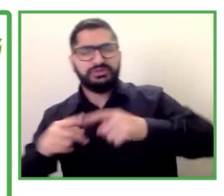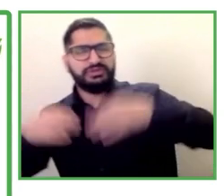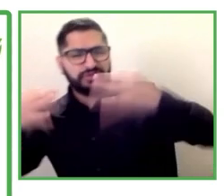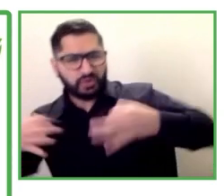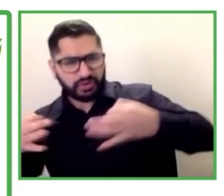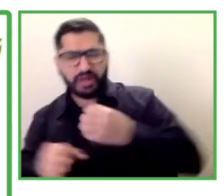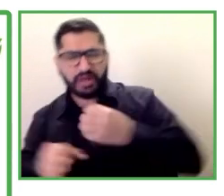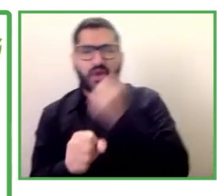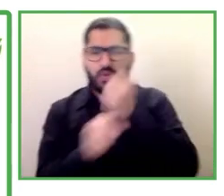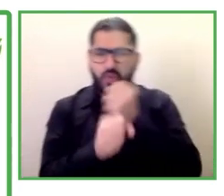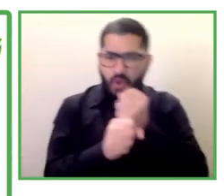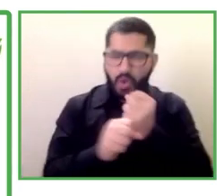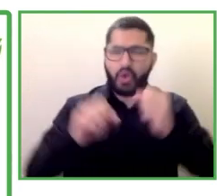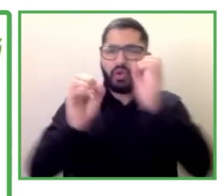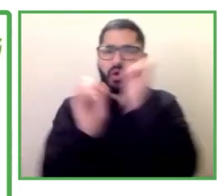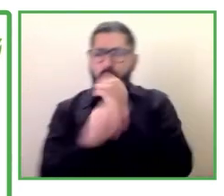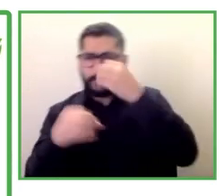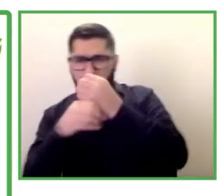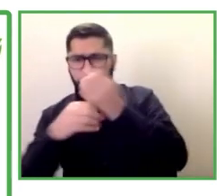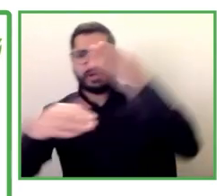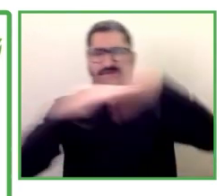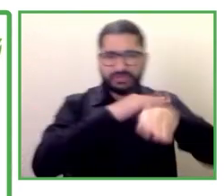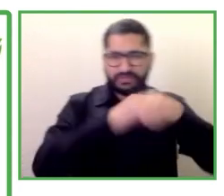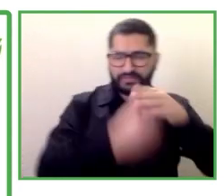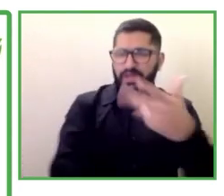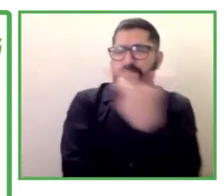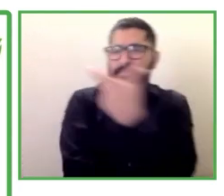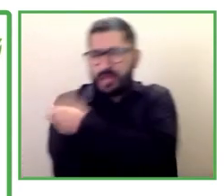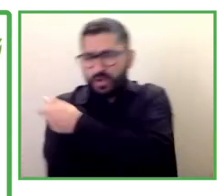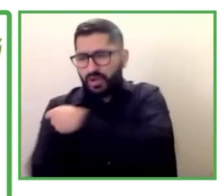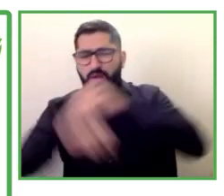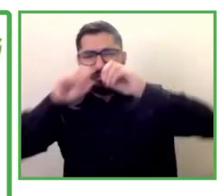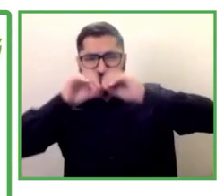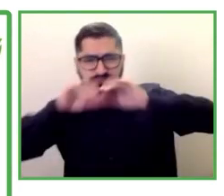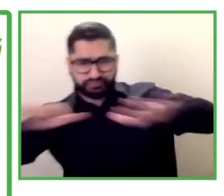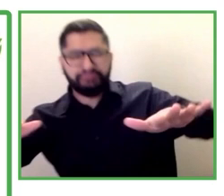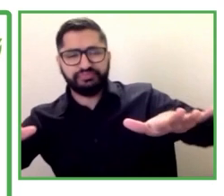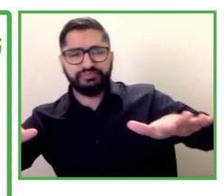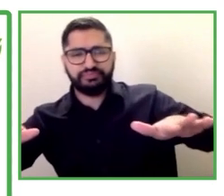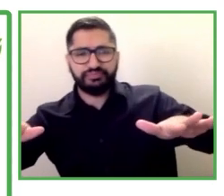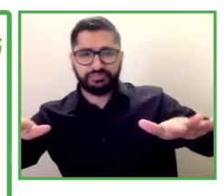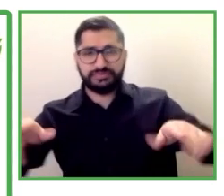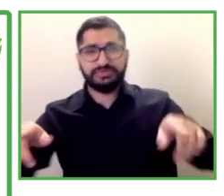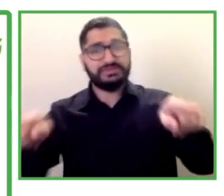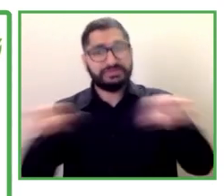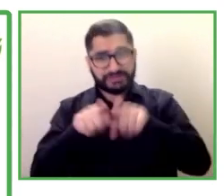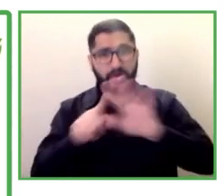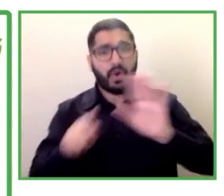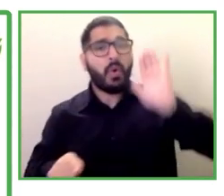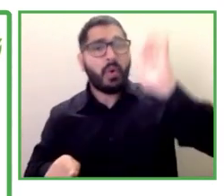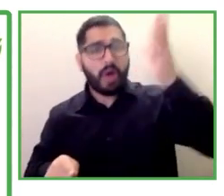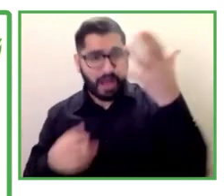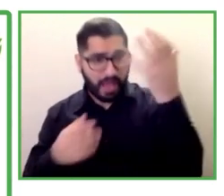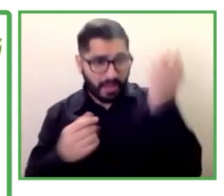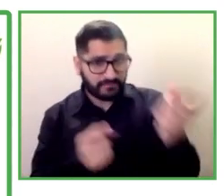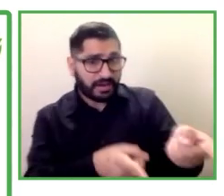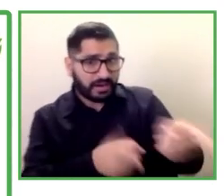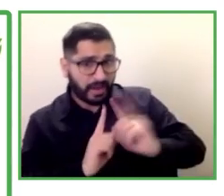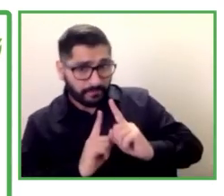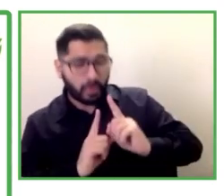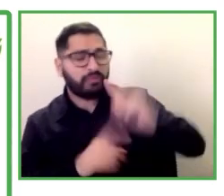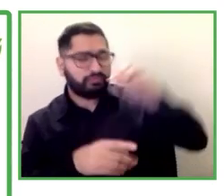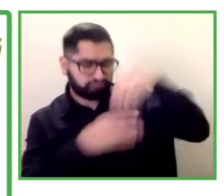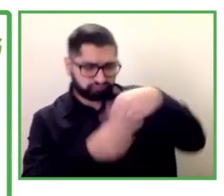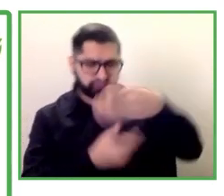vacuna y su distribución y como resultado de esta colaboración se crearon